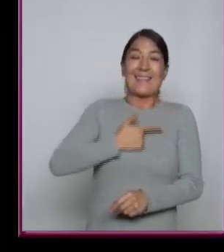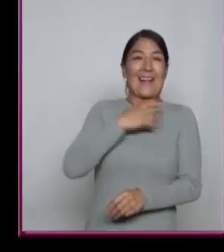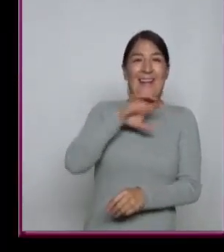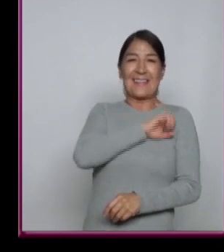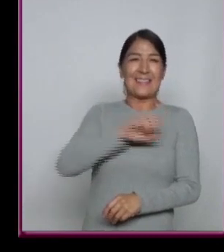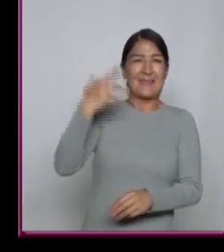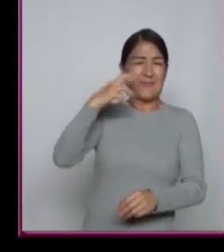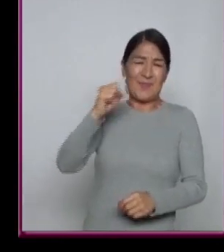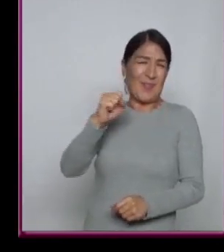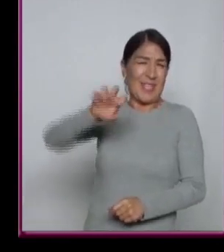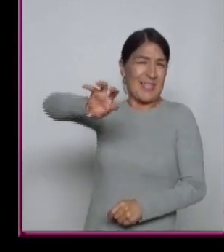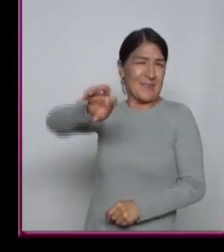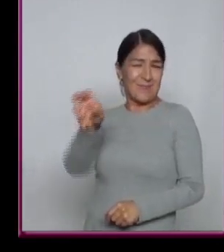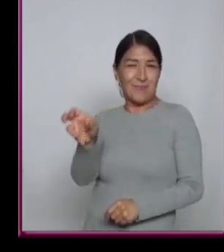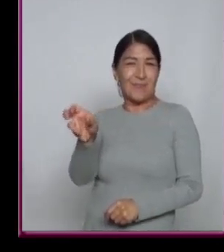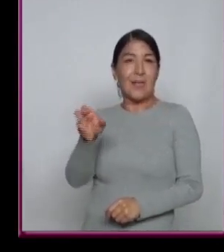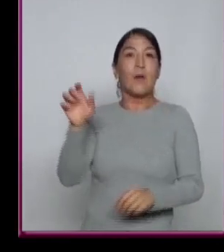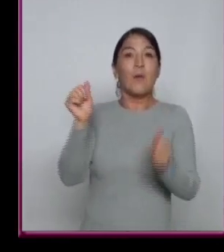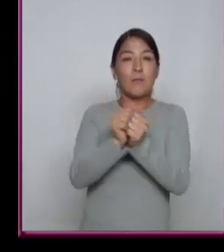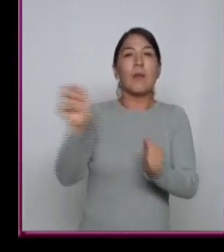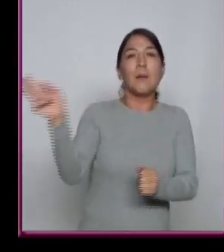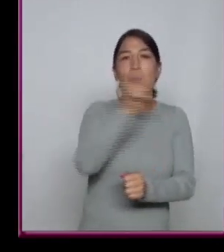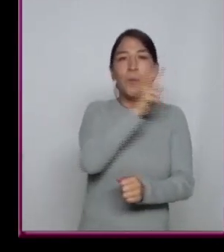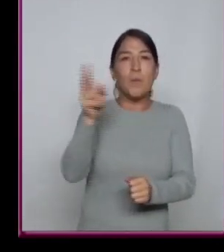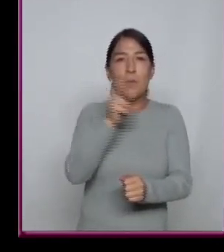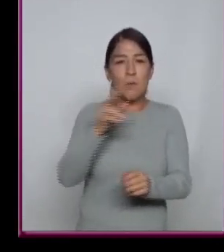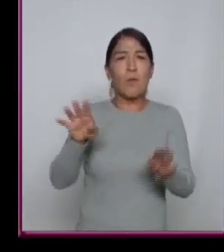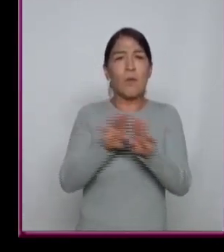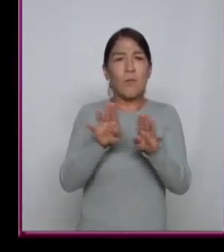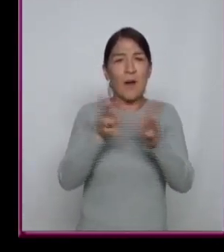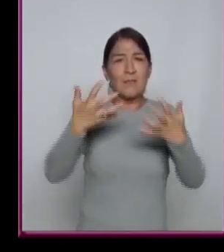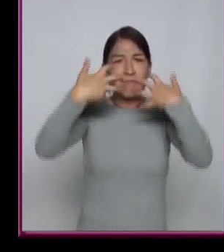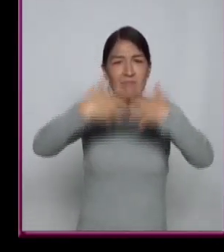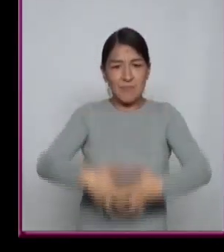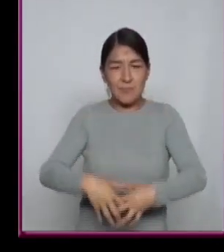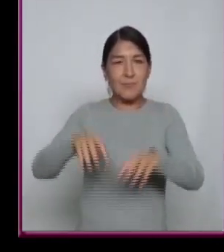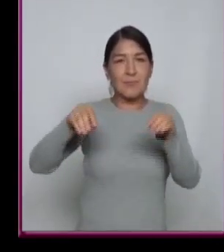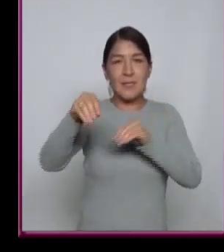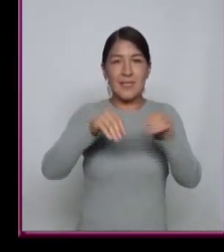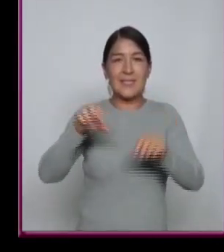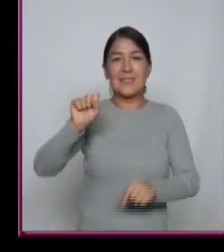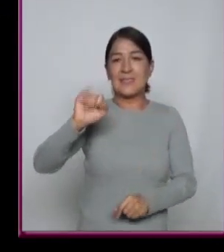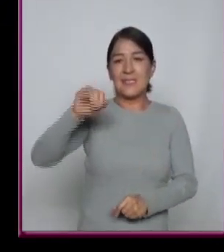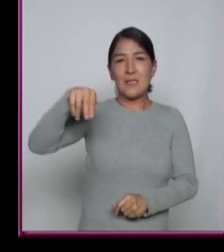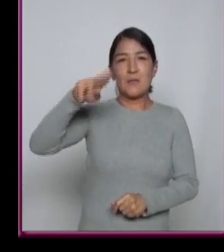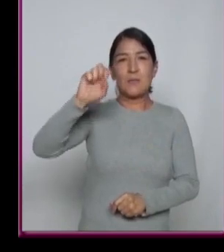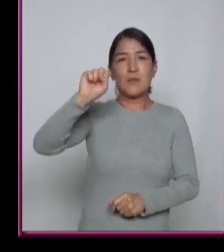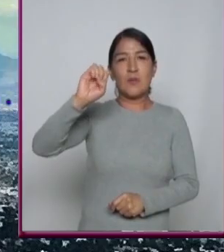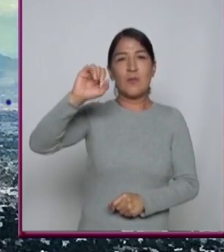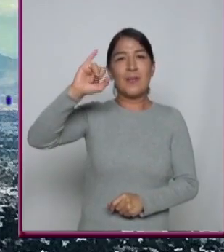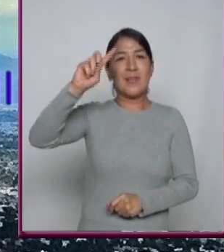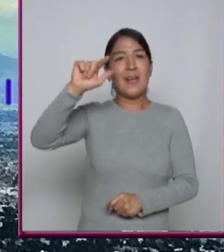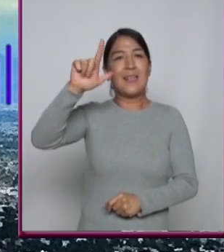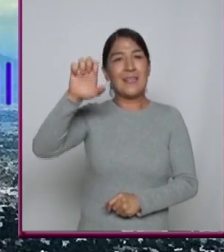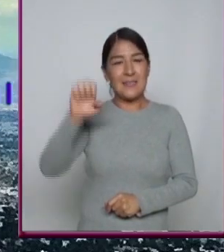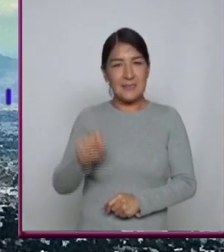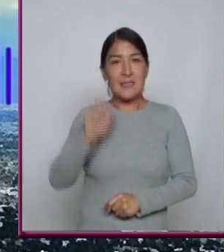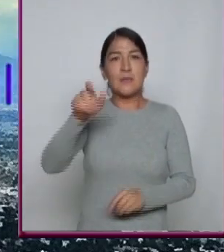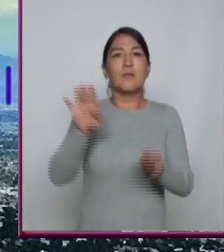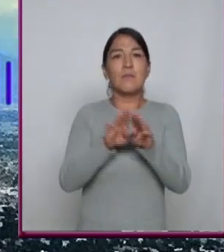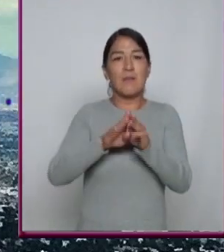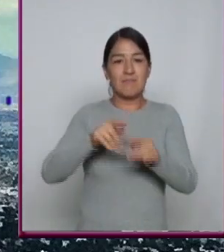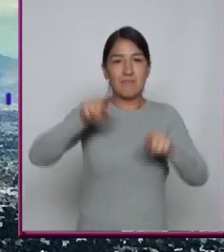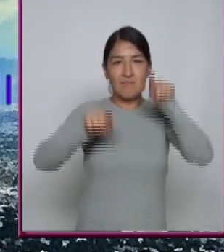Las variaciones en la presión del aire se pueden calcular con unas funciones que llamamos sinusoidales Usando una